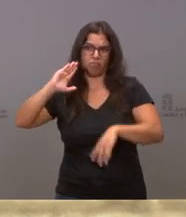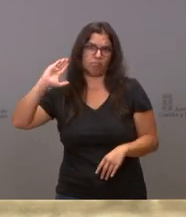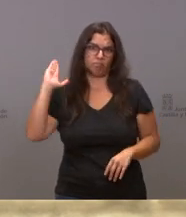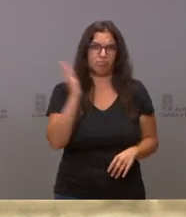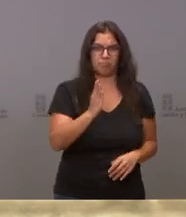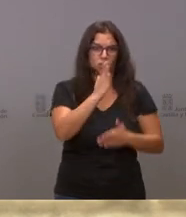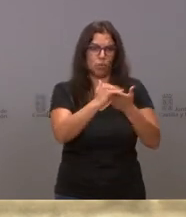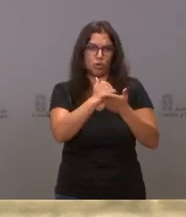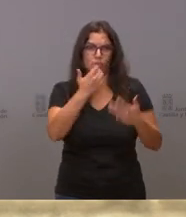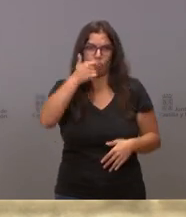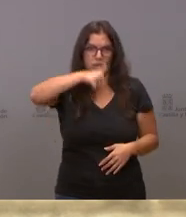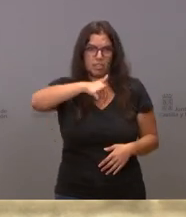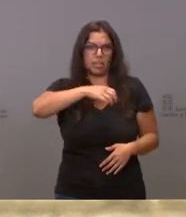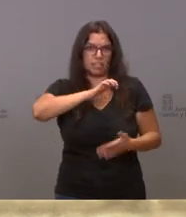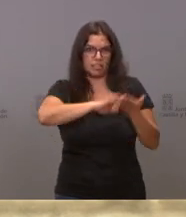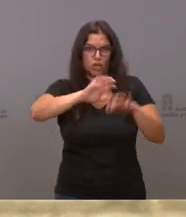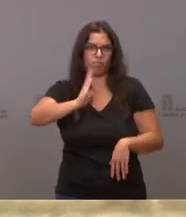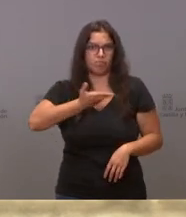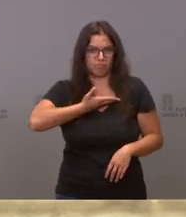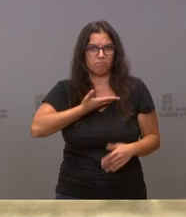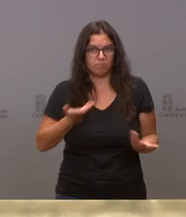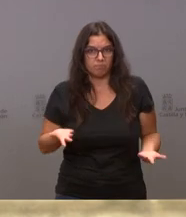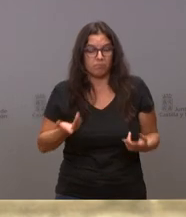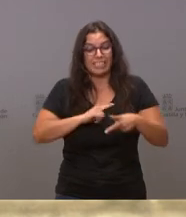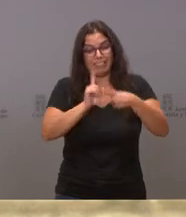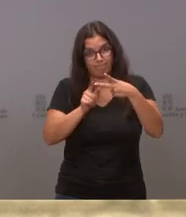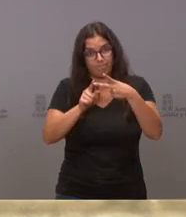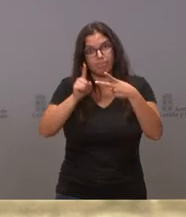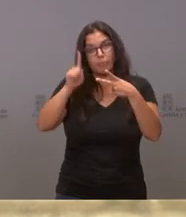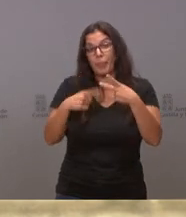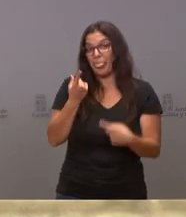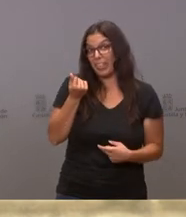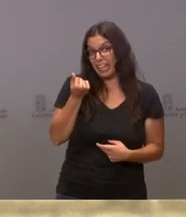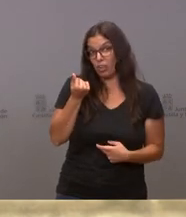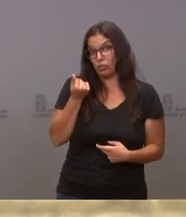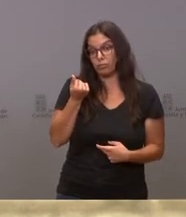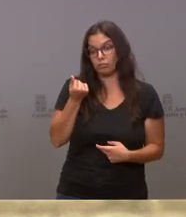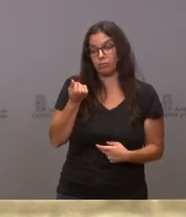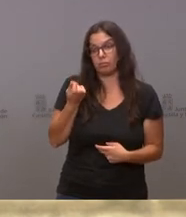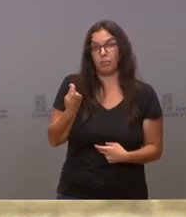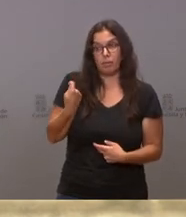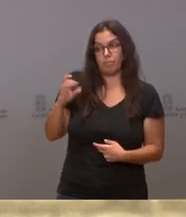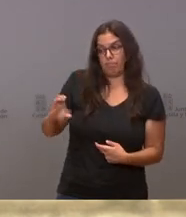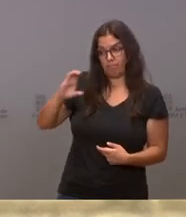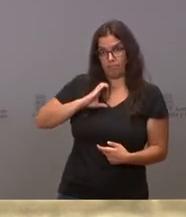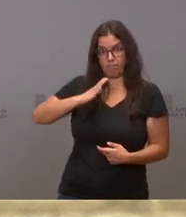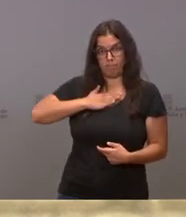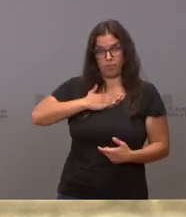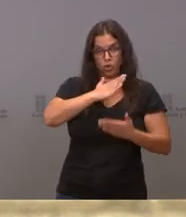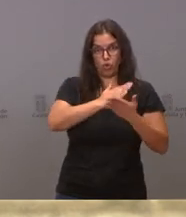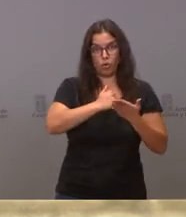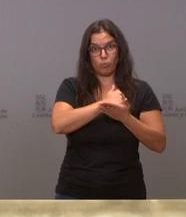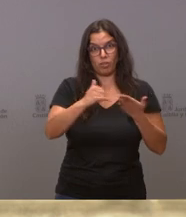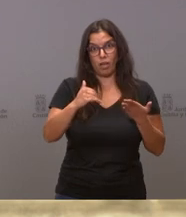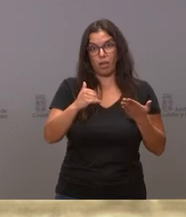comunidades como Castilla y León. Y, en segundo lugar, además, el dinero que recibimos las comunidades autónomas no lo